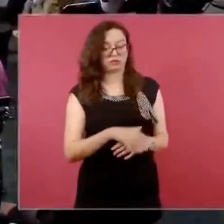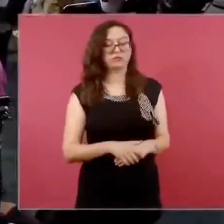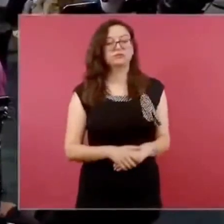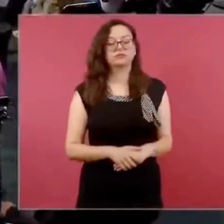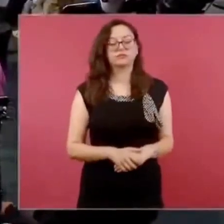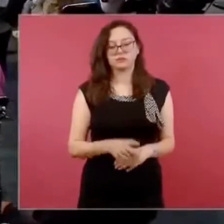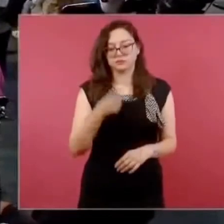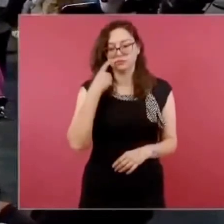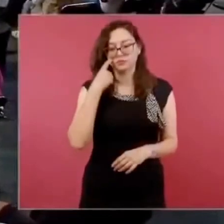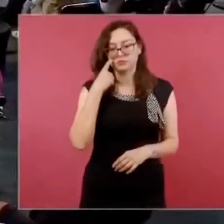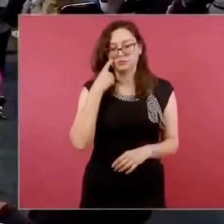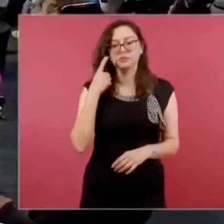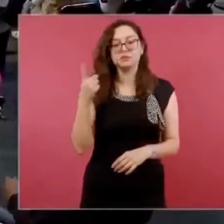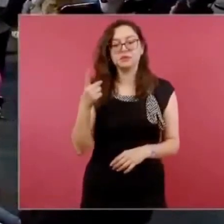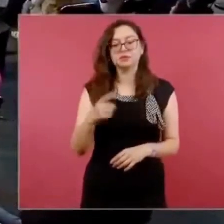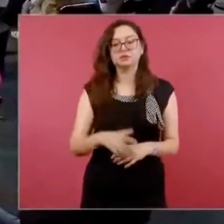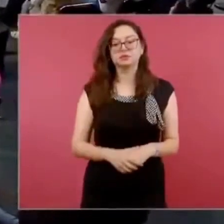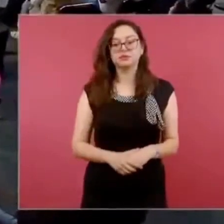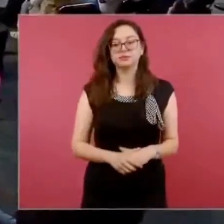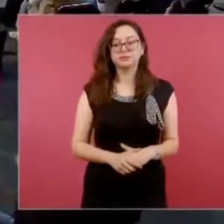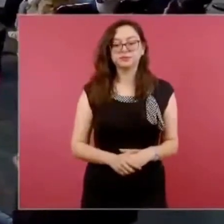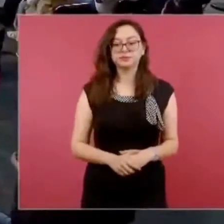mire, es buenísimo.